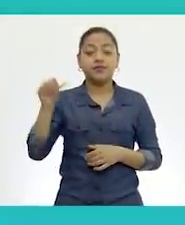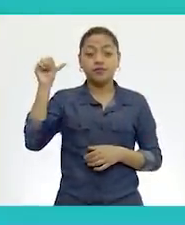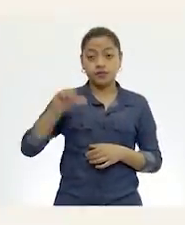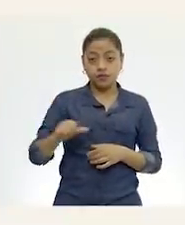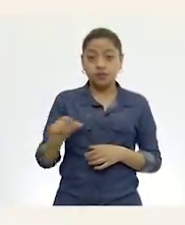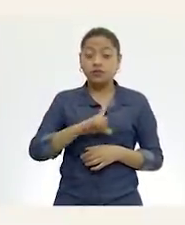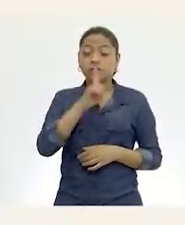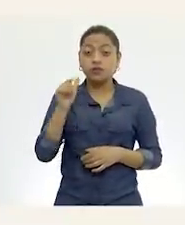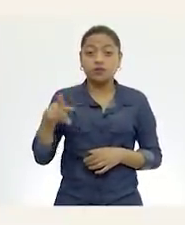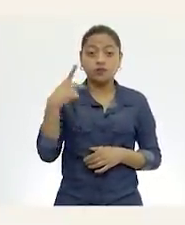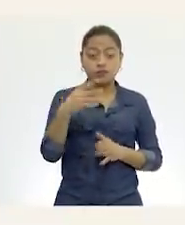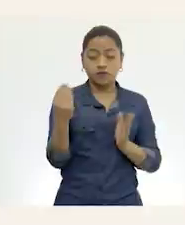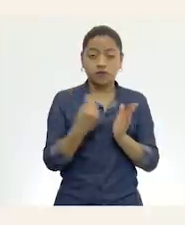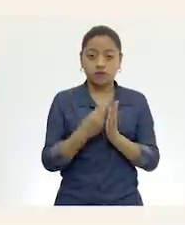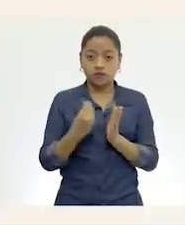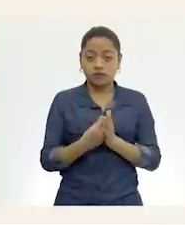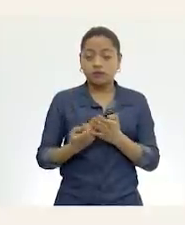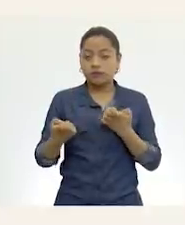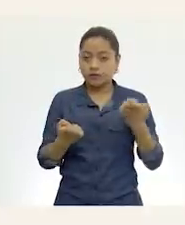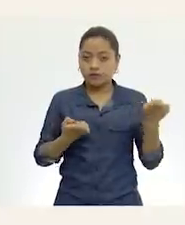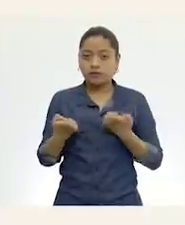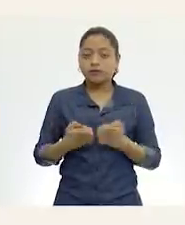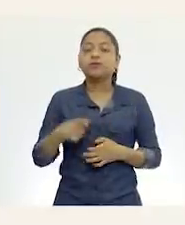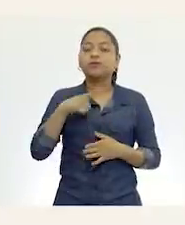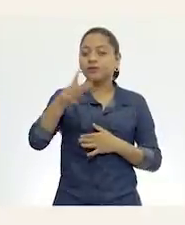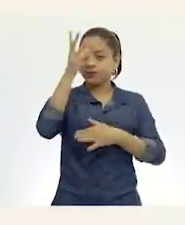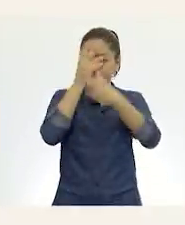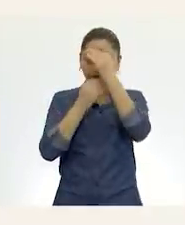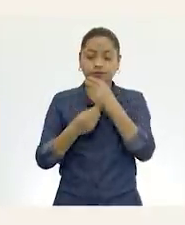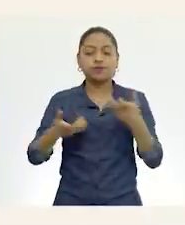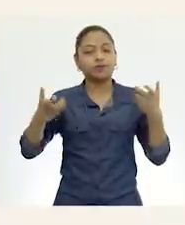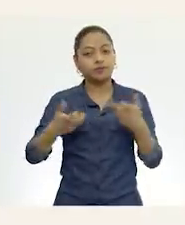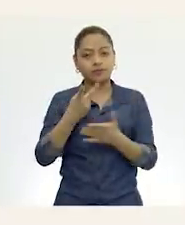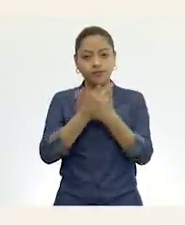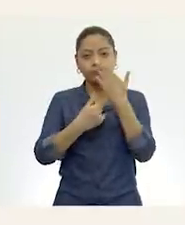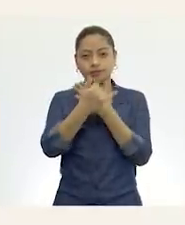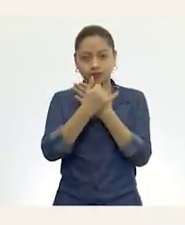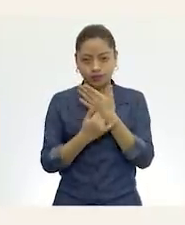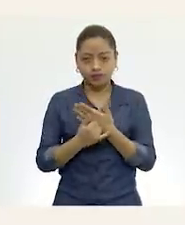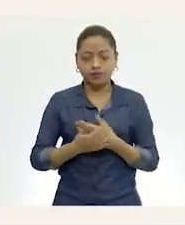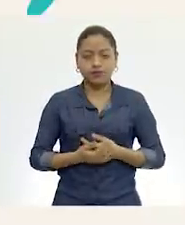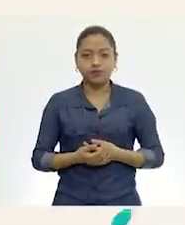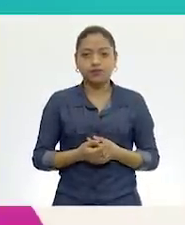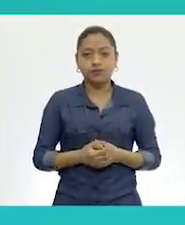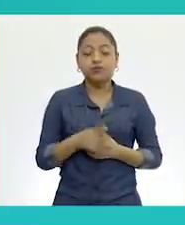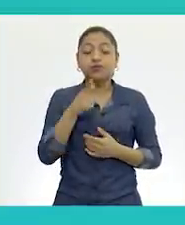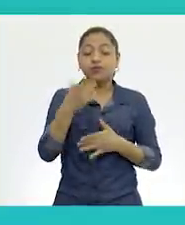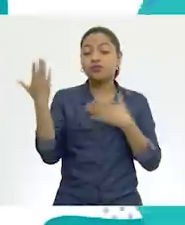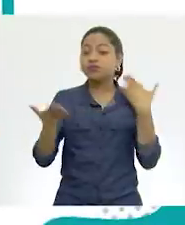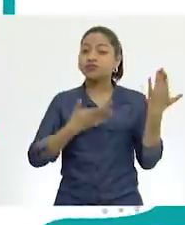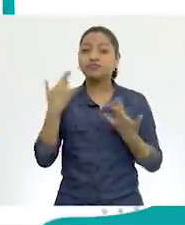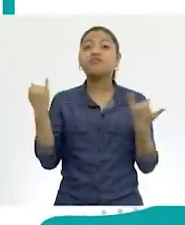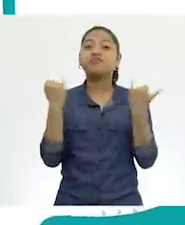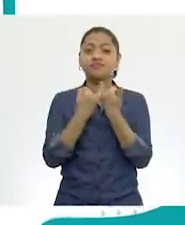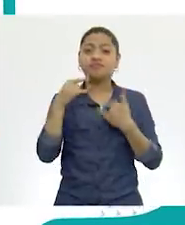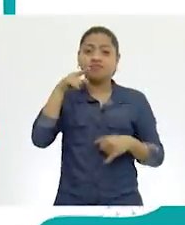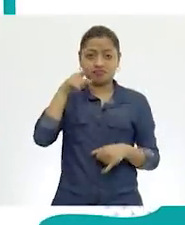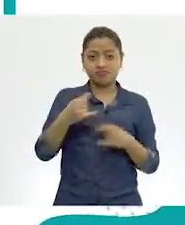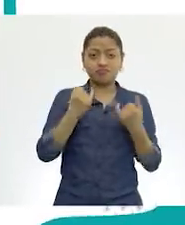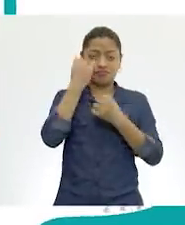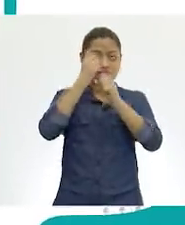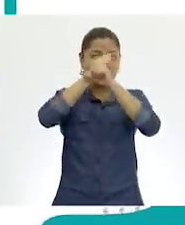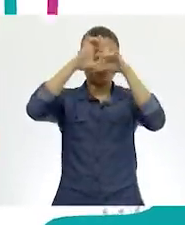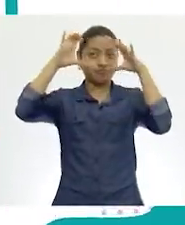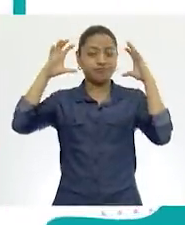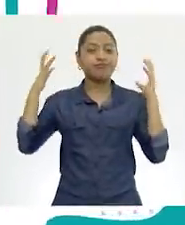Hoy, después de tu clase de educación física, aprenderemos a trabajar por proyectos. Te divertirás y pondrás en acción